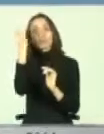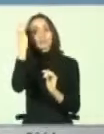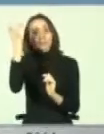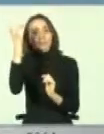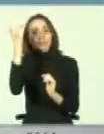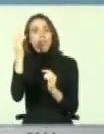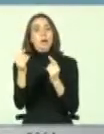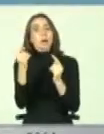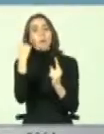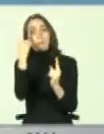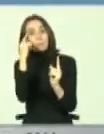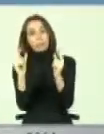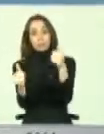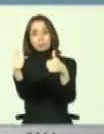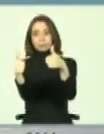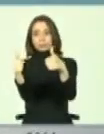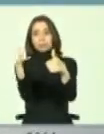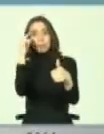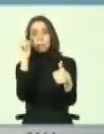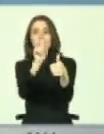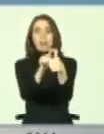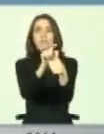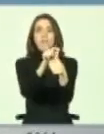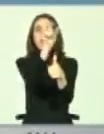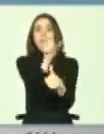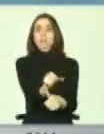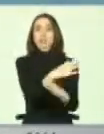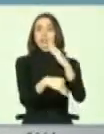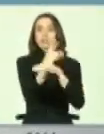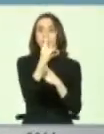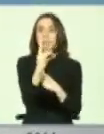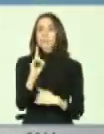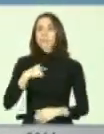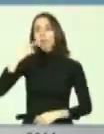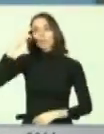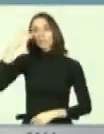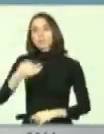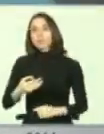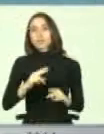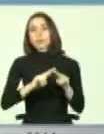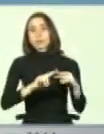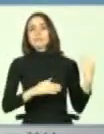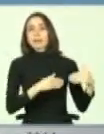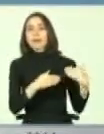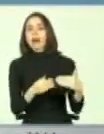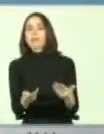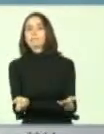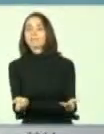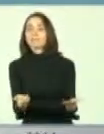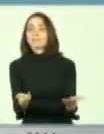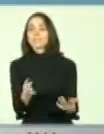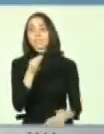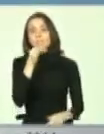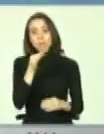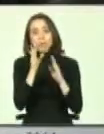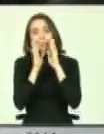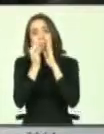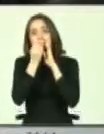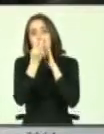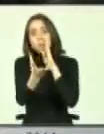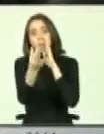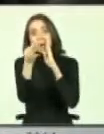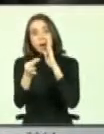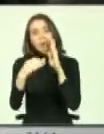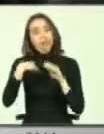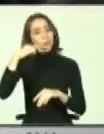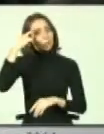la preferencia se optara por la persona con discapacidad. No estoy tan segura que lo estemos llevando a cabo. Entonces, lo quiero decir con mucha franqueza porque